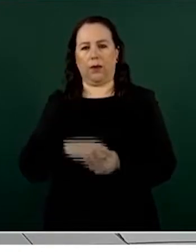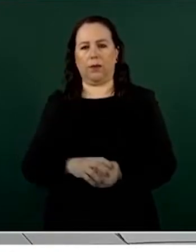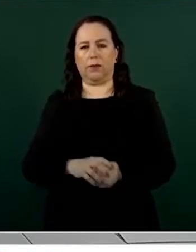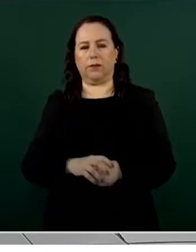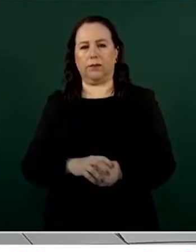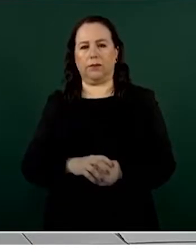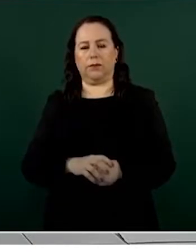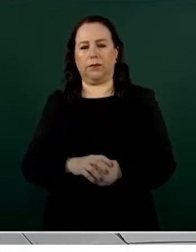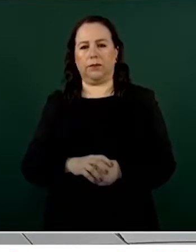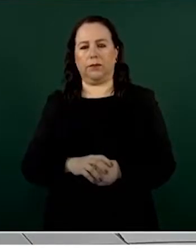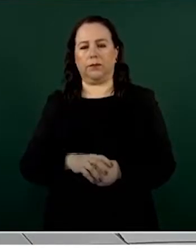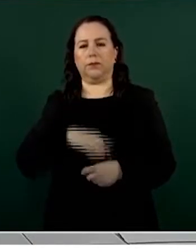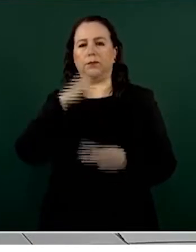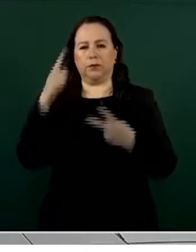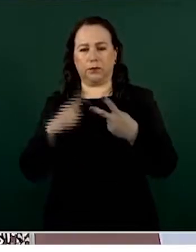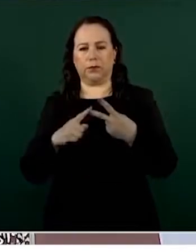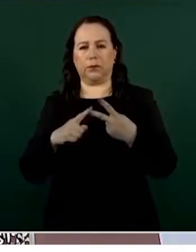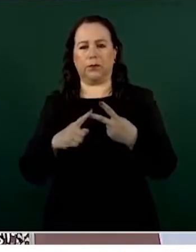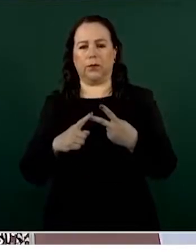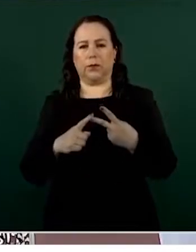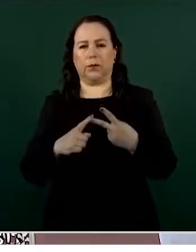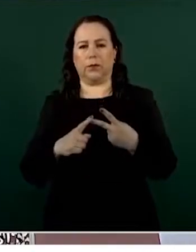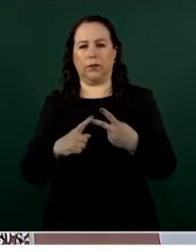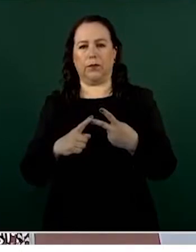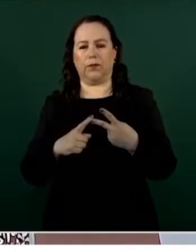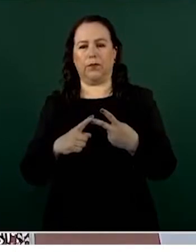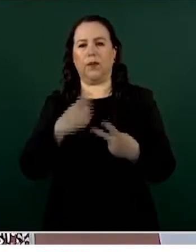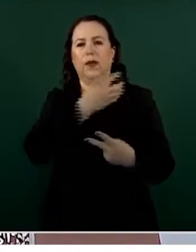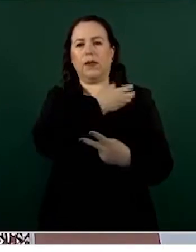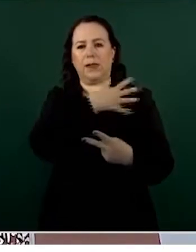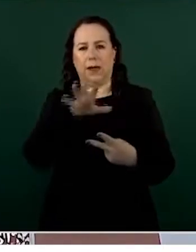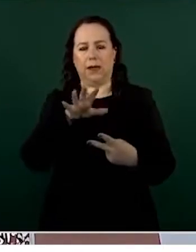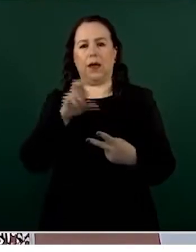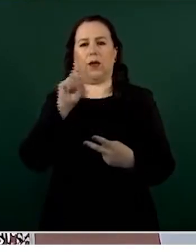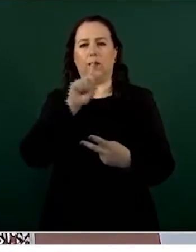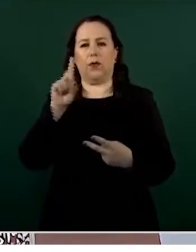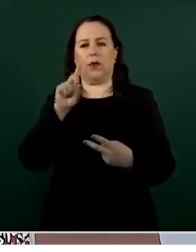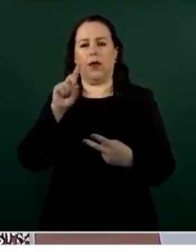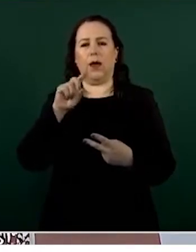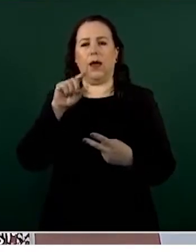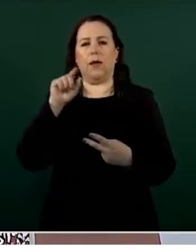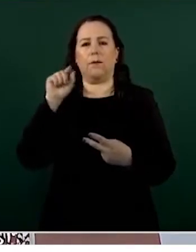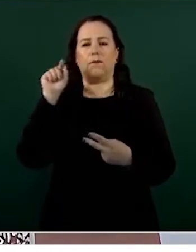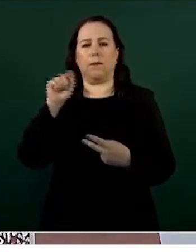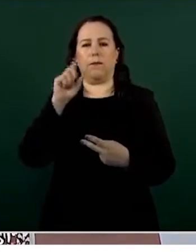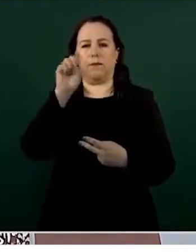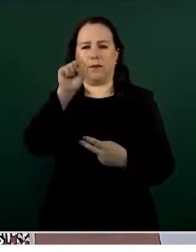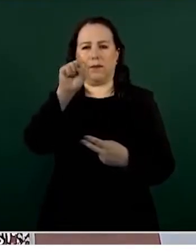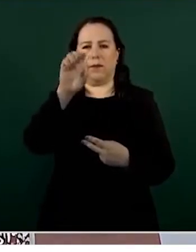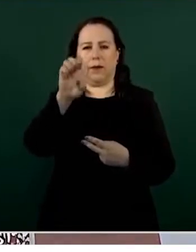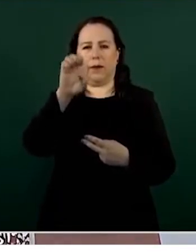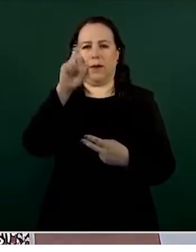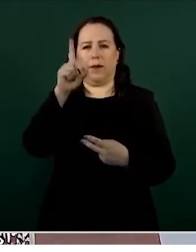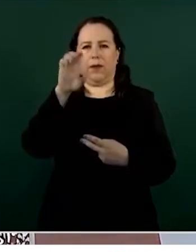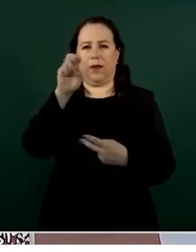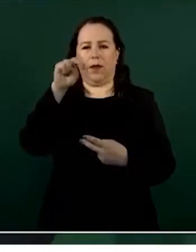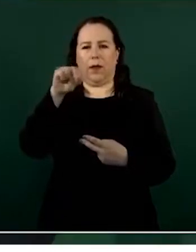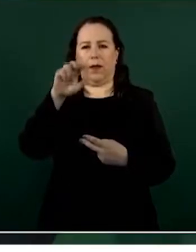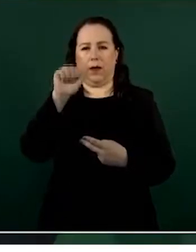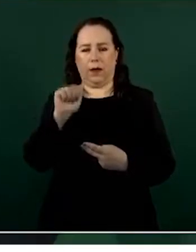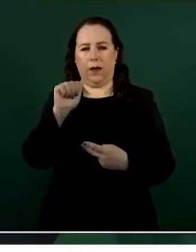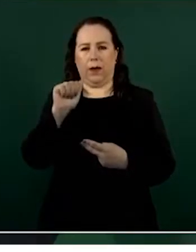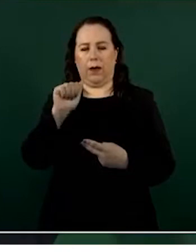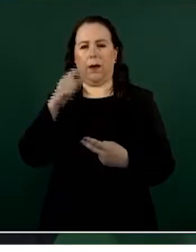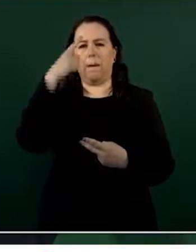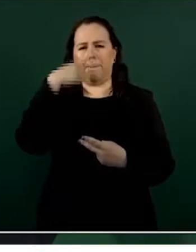el general secretario de la Defensa, Luis Cresencio Sandoval González, para informar